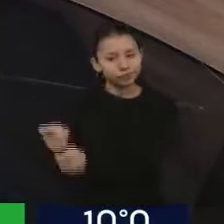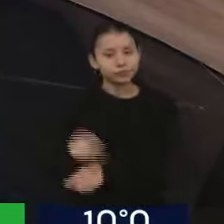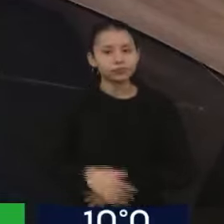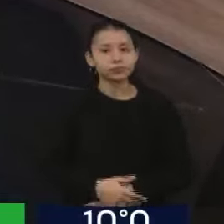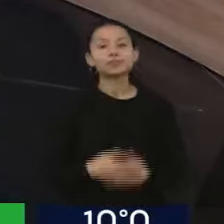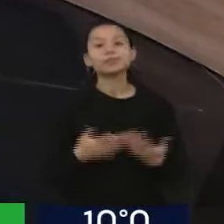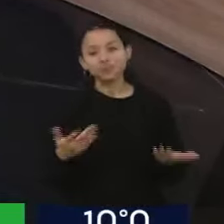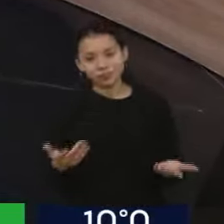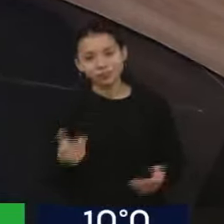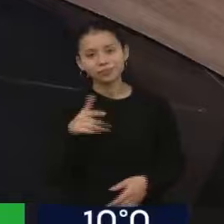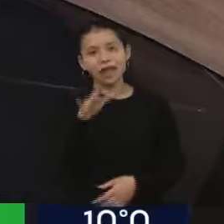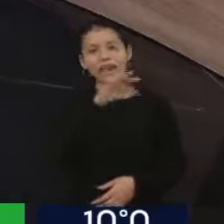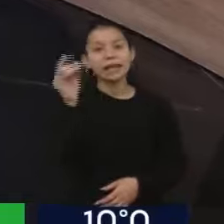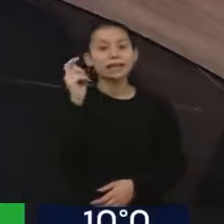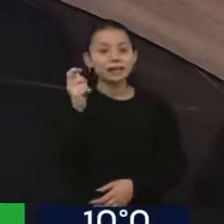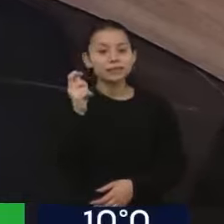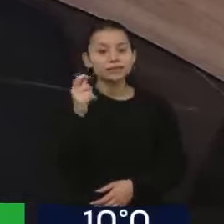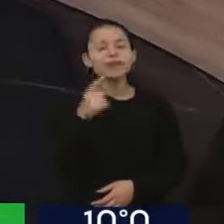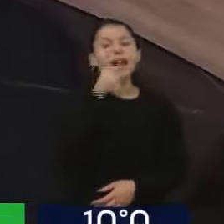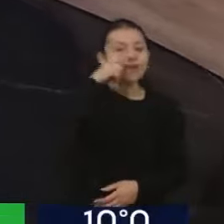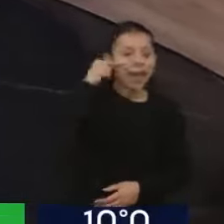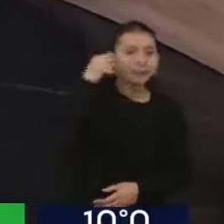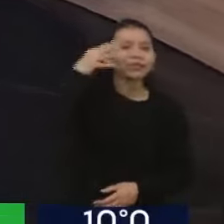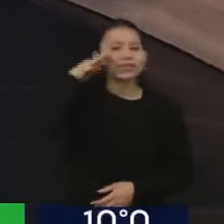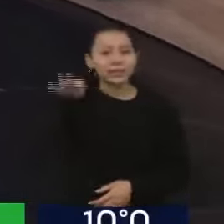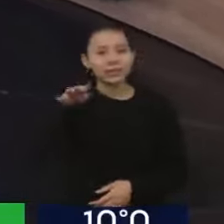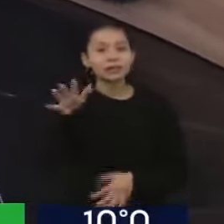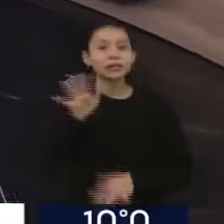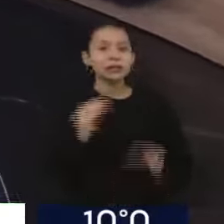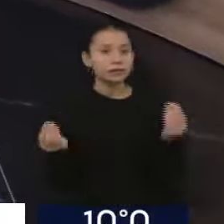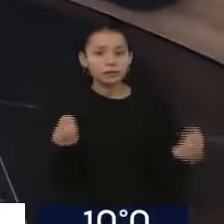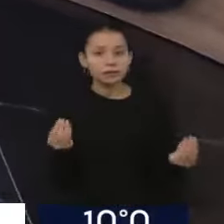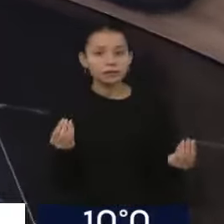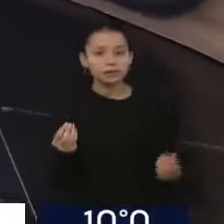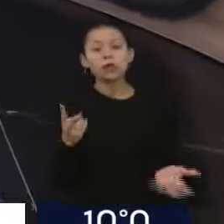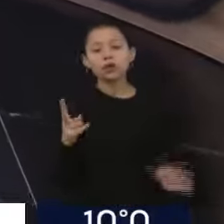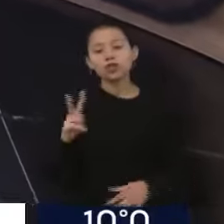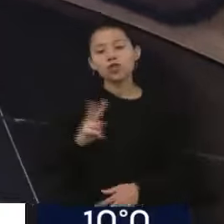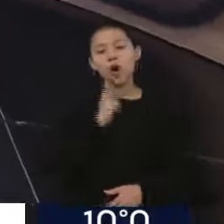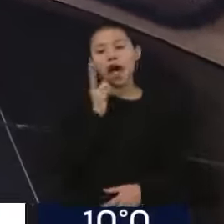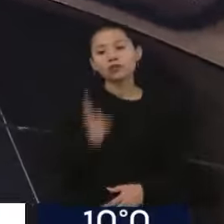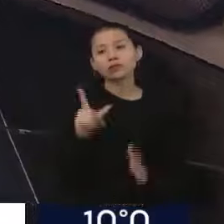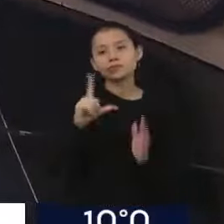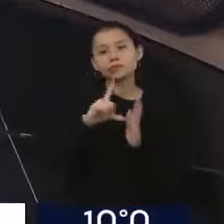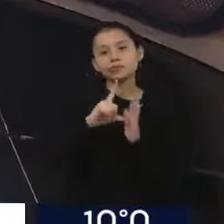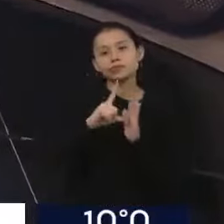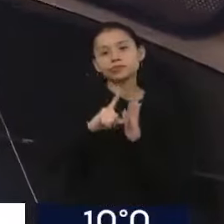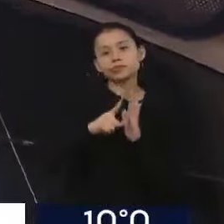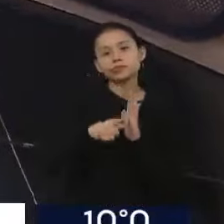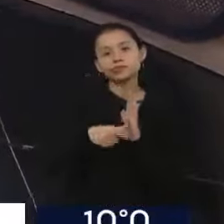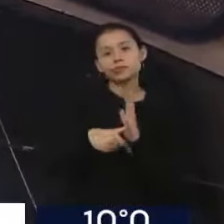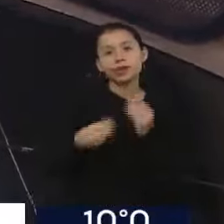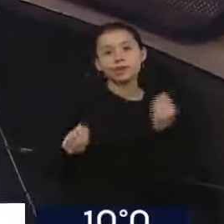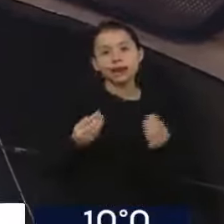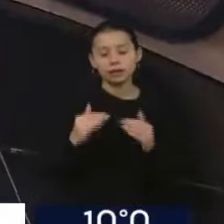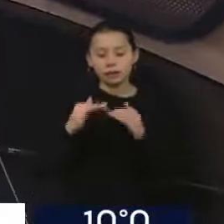junto con el de Cristina Fernández de Kirchner. ¿Qué hizo ese gobierno? Demoró dos años para bajar directamente los pliegos, rehacer